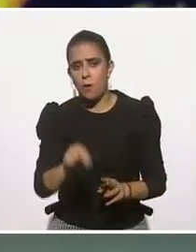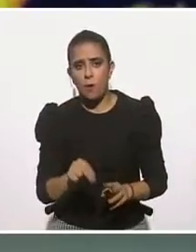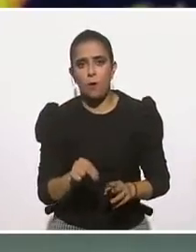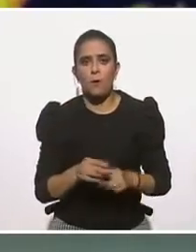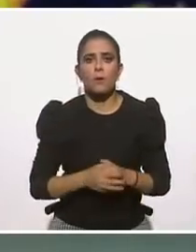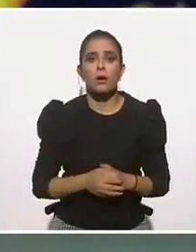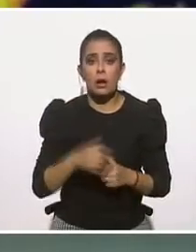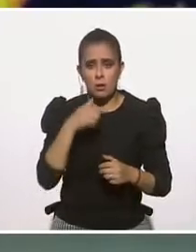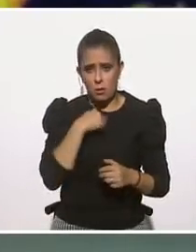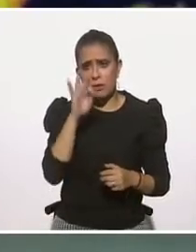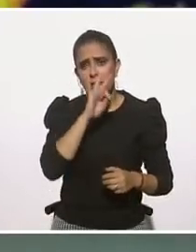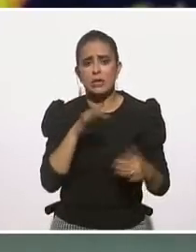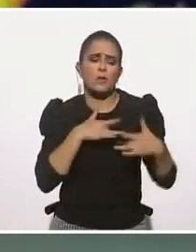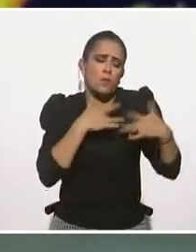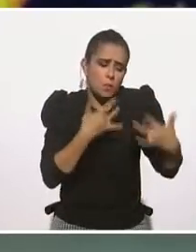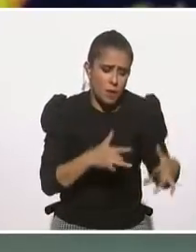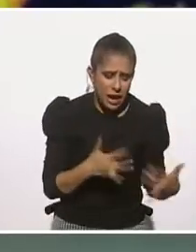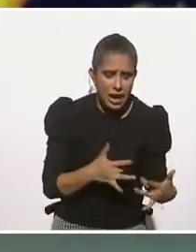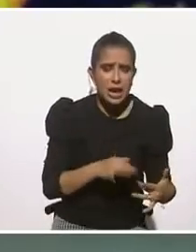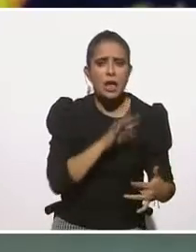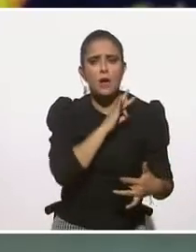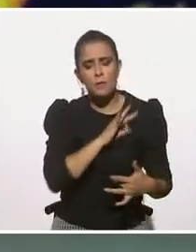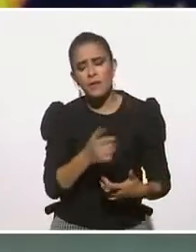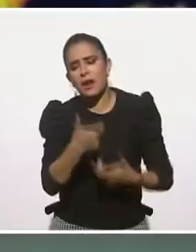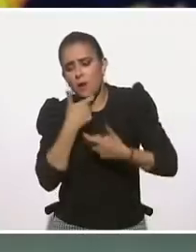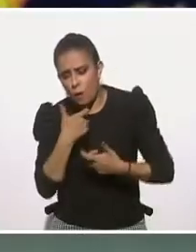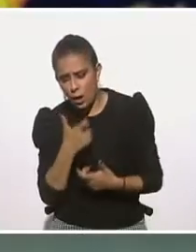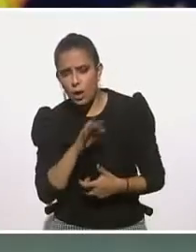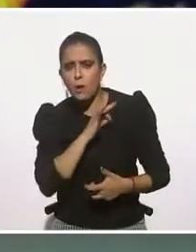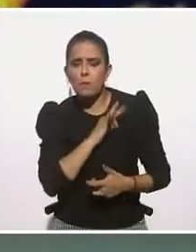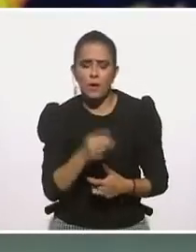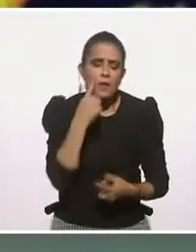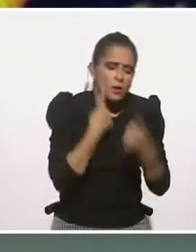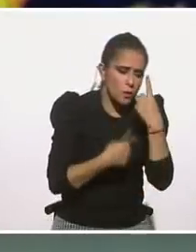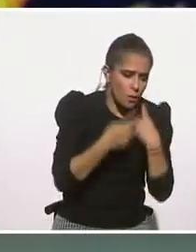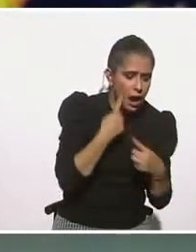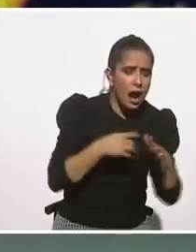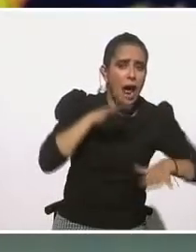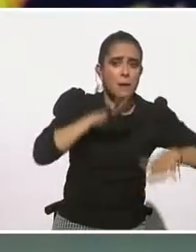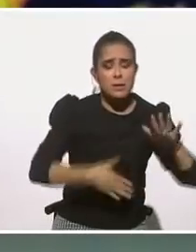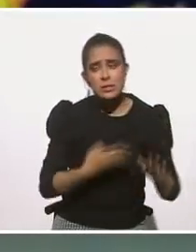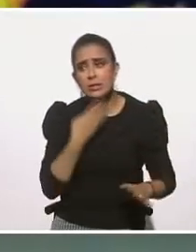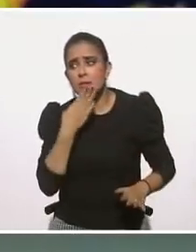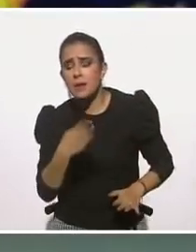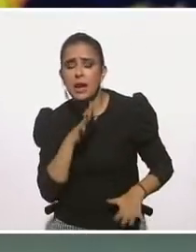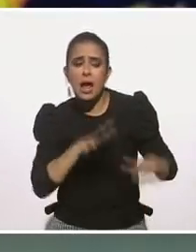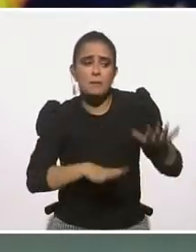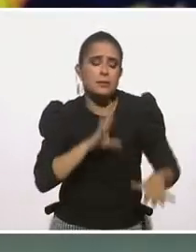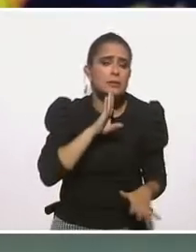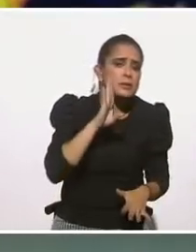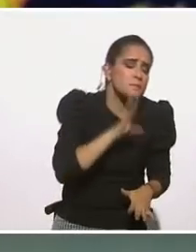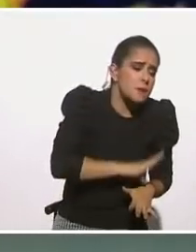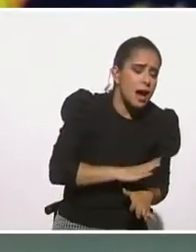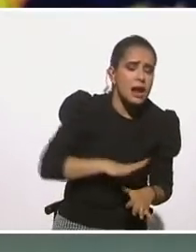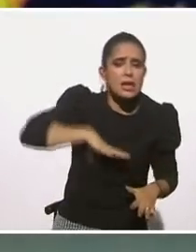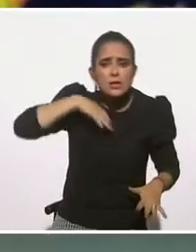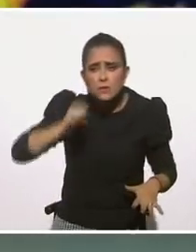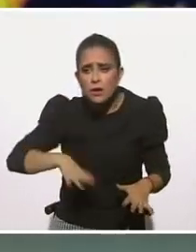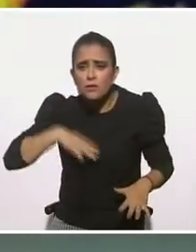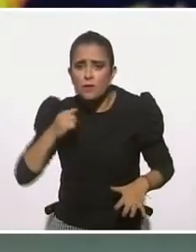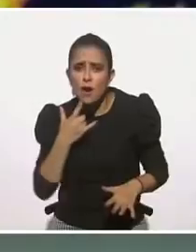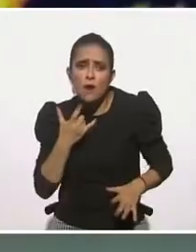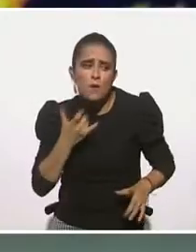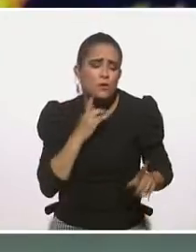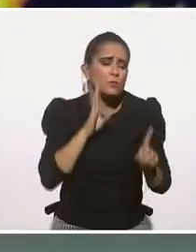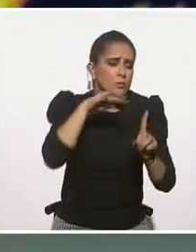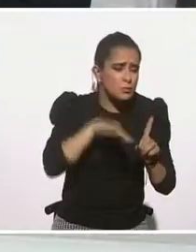nos podrá doler, que nos podremos reír, que podremos llorar, que podremos subir y que podremos bajar, pero no lo veamos como que tengo que aspirar a